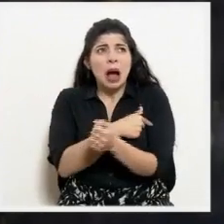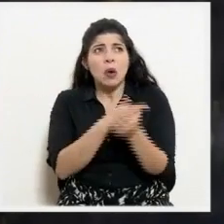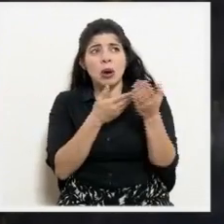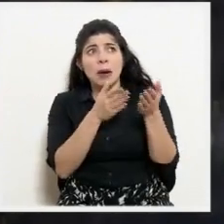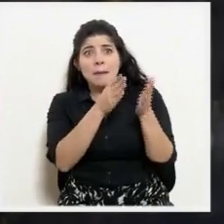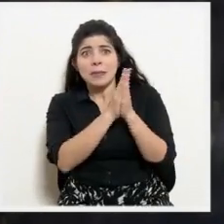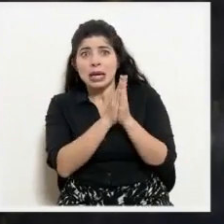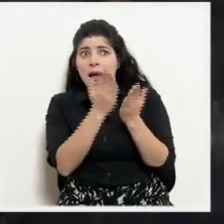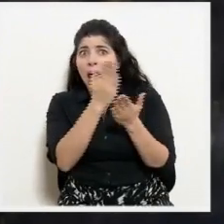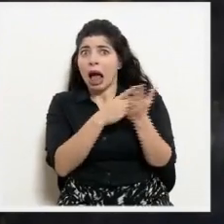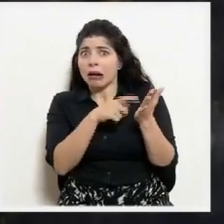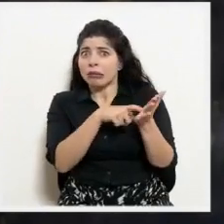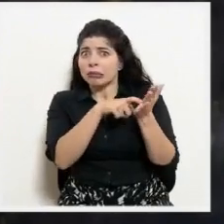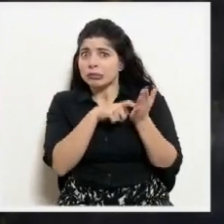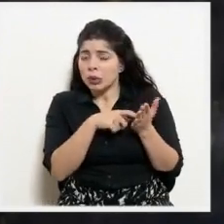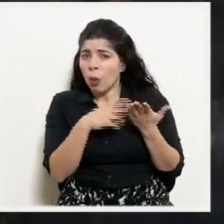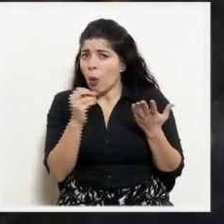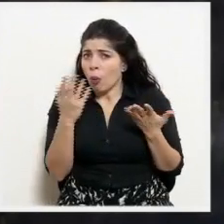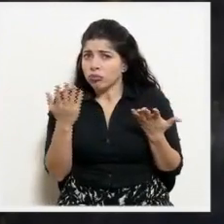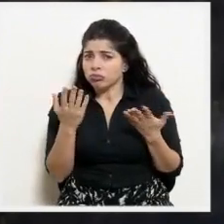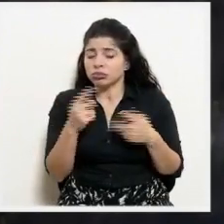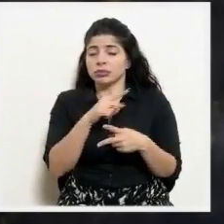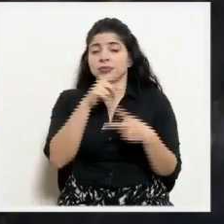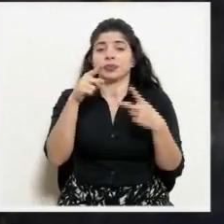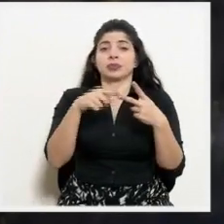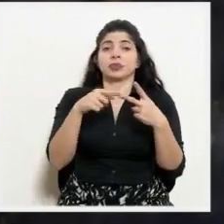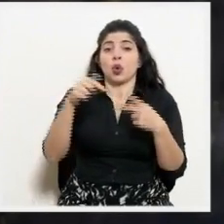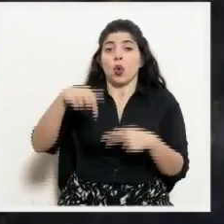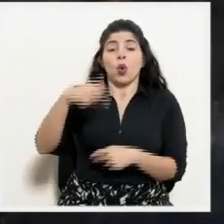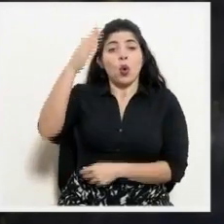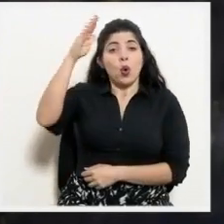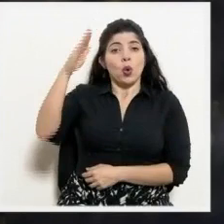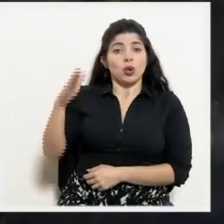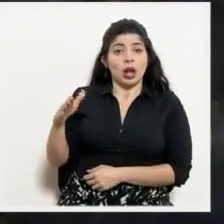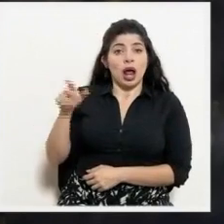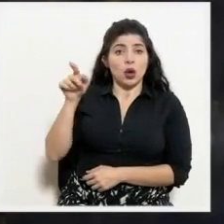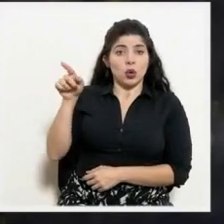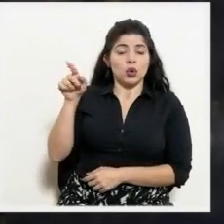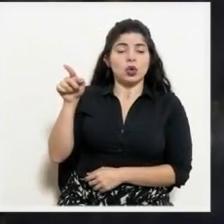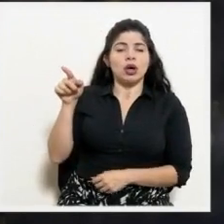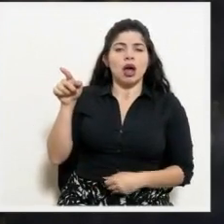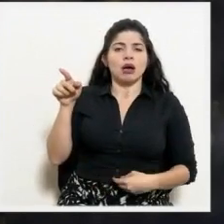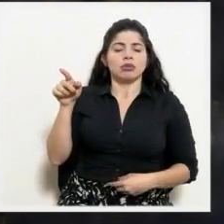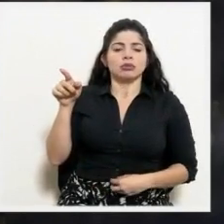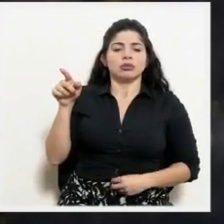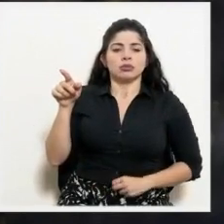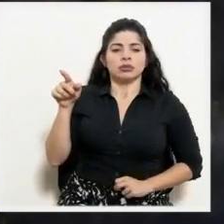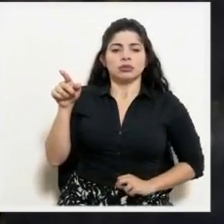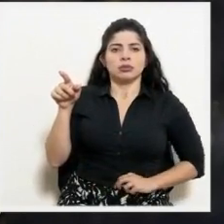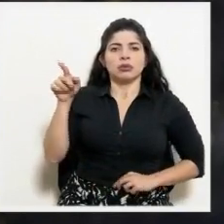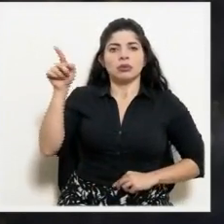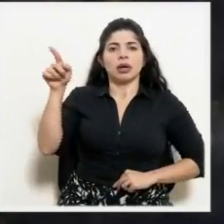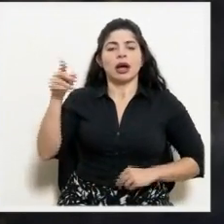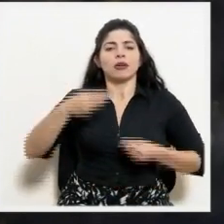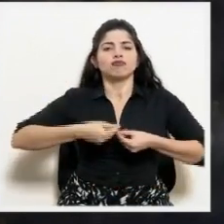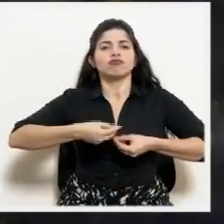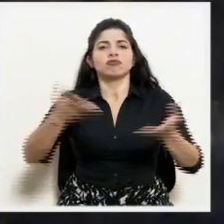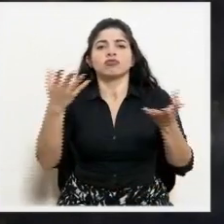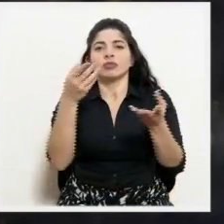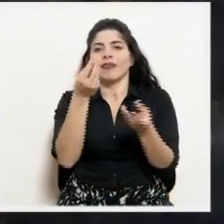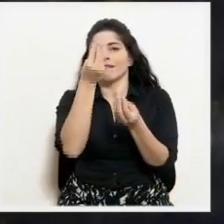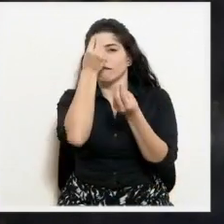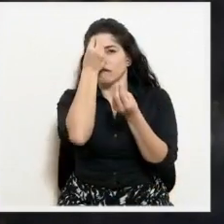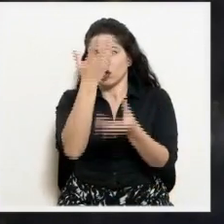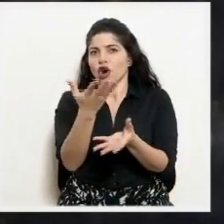se están solicitando. Y la otra es, bueno, hoy la Contraloría General de la República lanza un informe